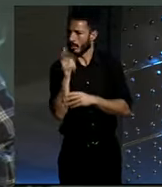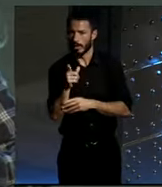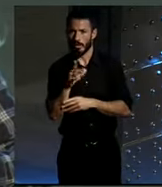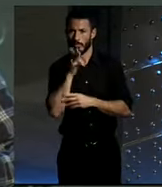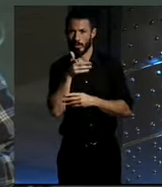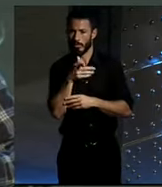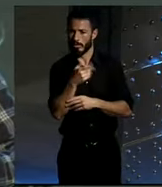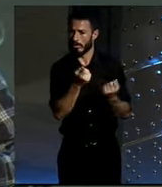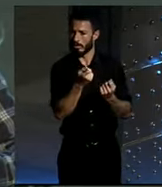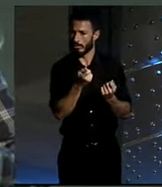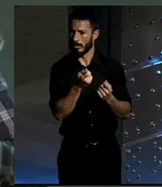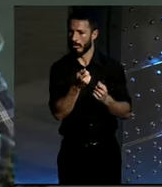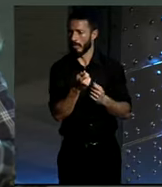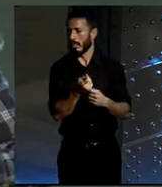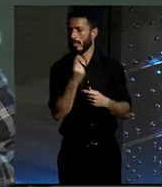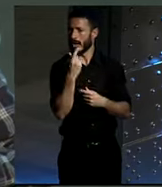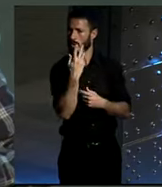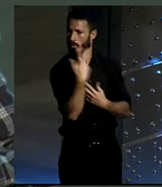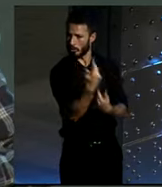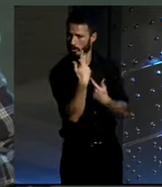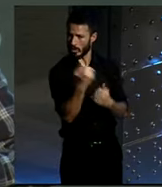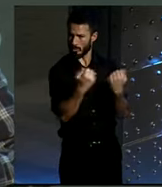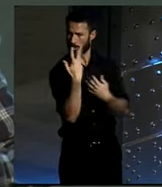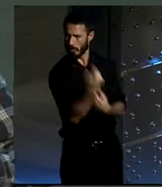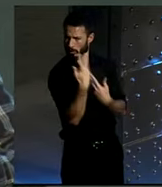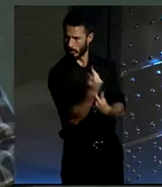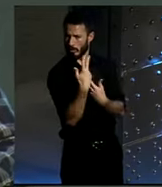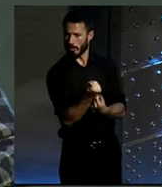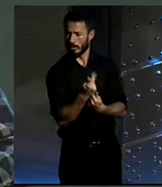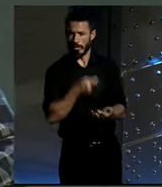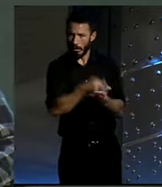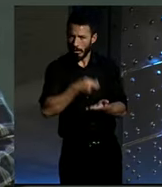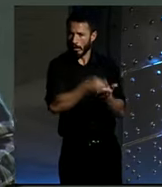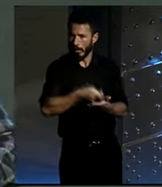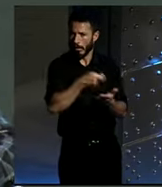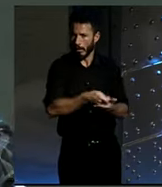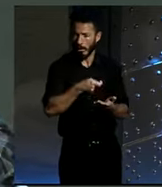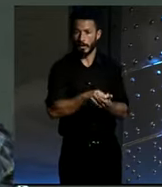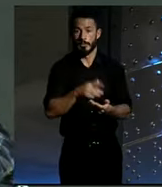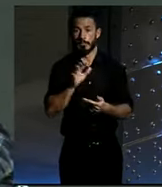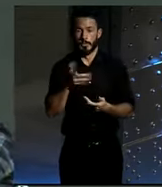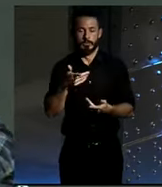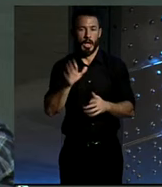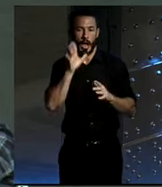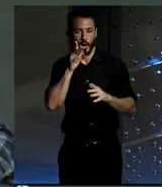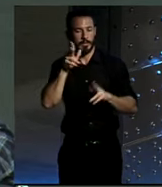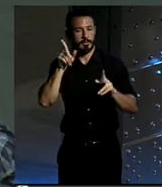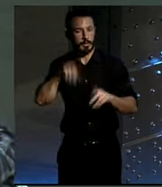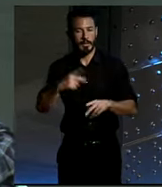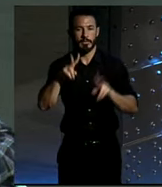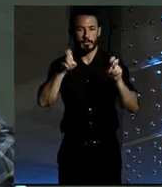y pones y pones y no sacas suficiente hablando de la ciudad está el tema de los coches compartidos el transporte colectivo